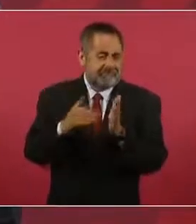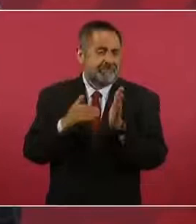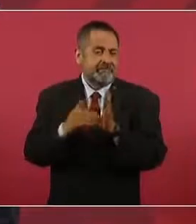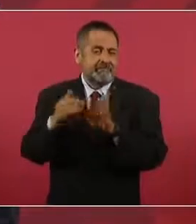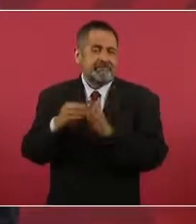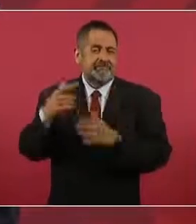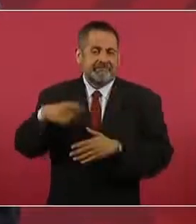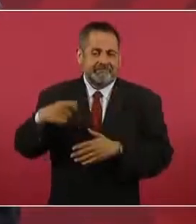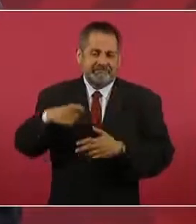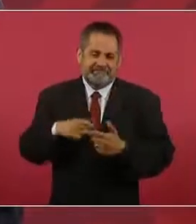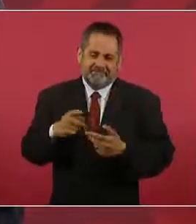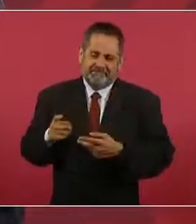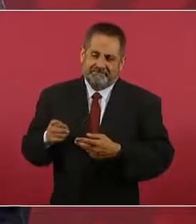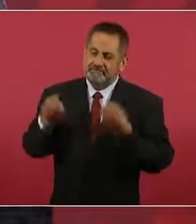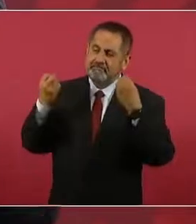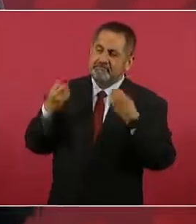pesos.